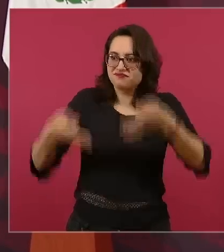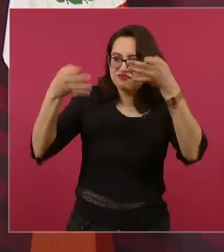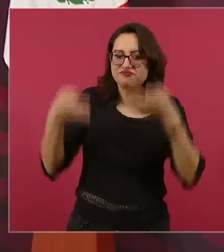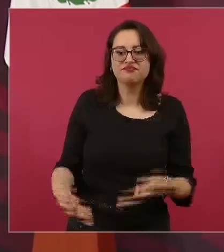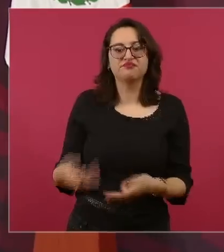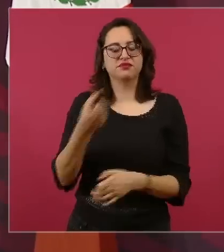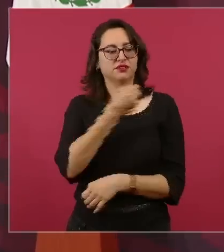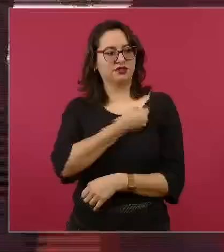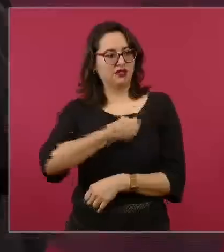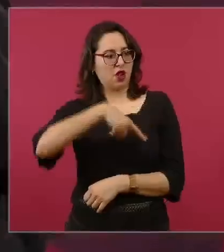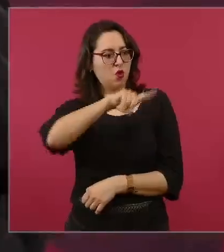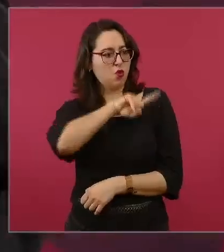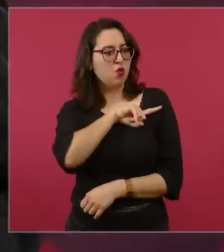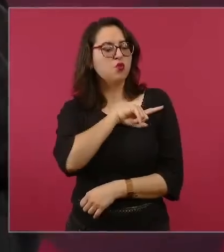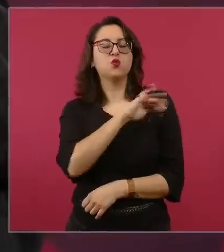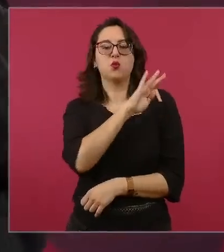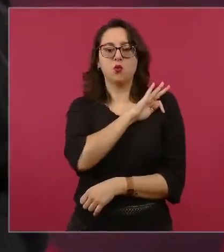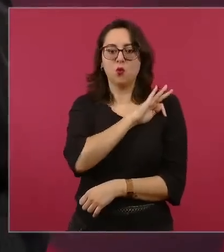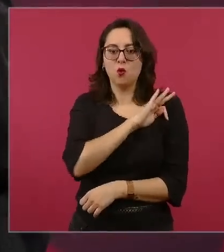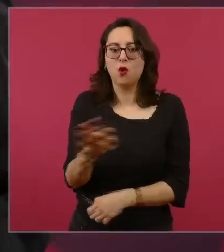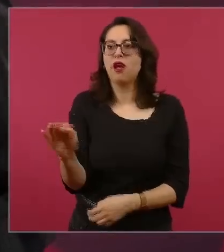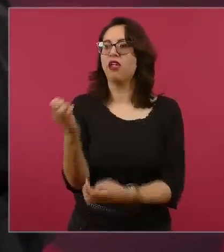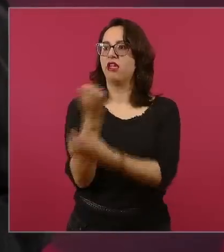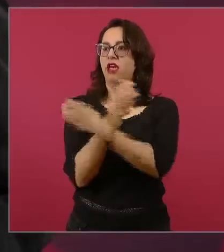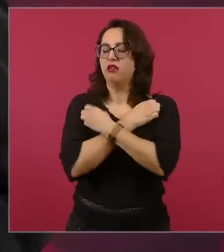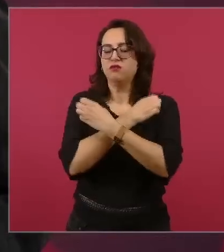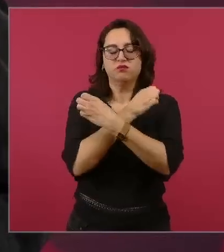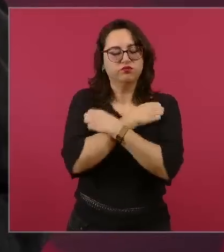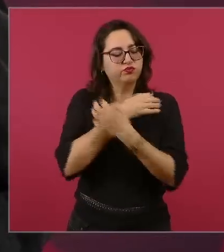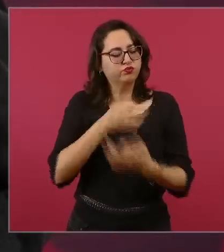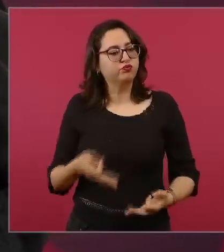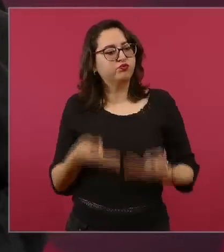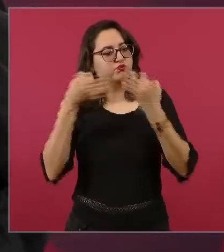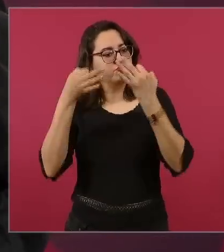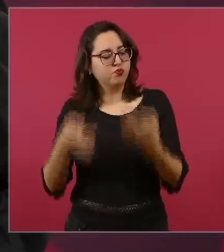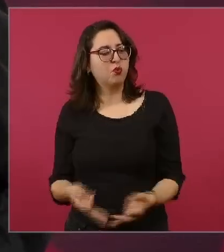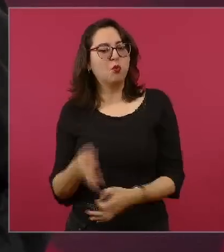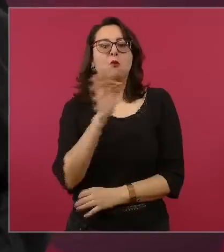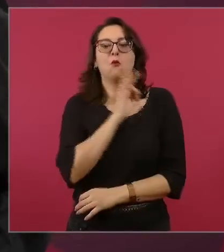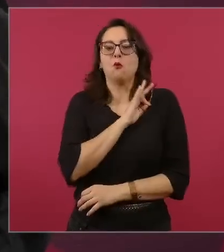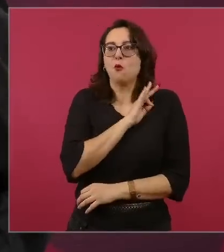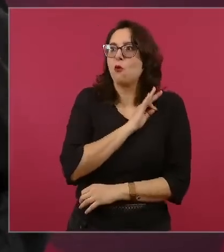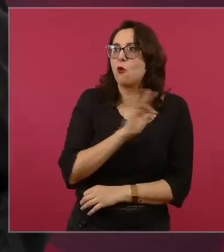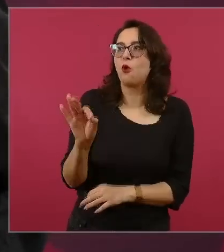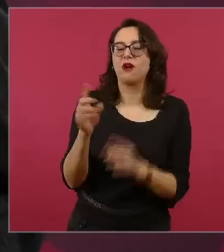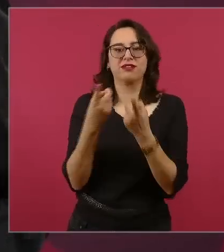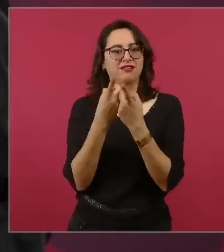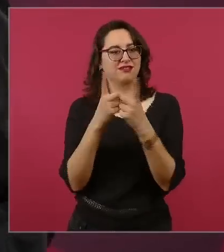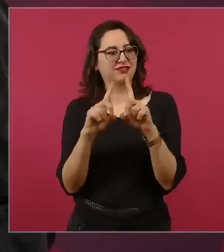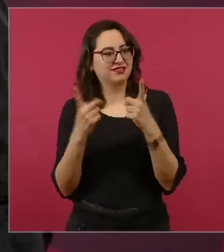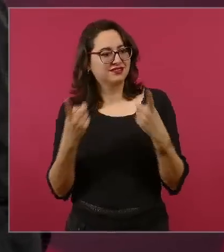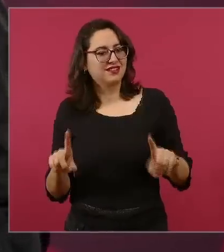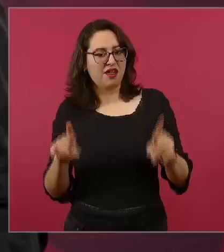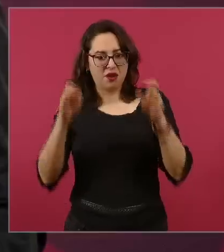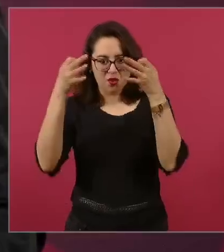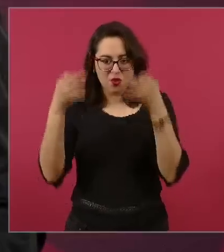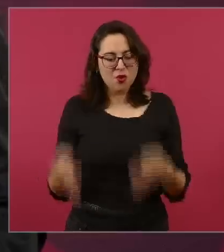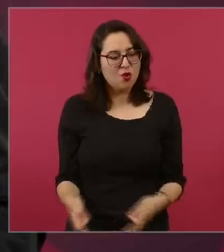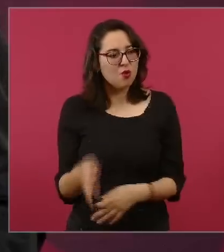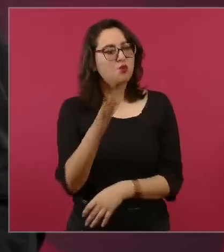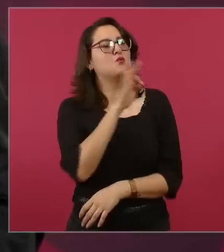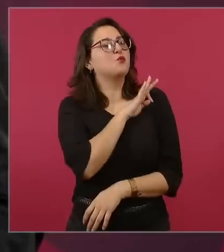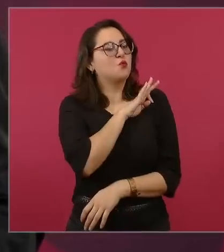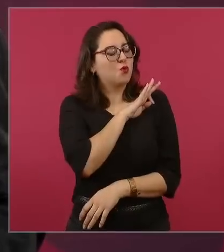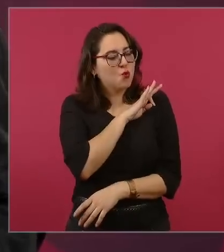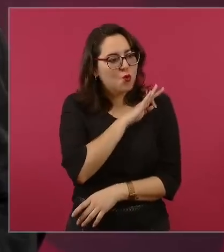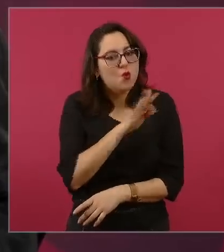es educación, es desarrollo, es bienestar. El principal problema de